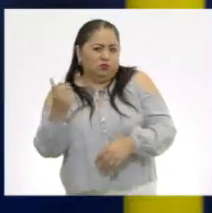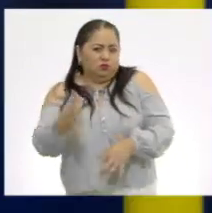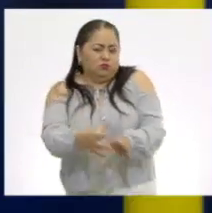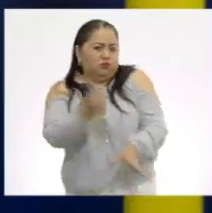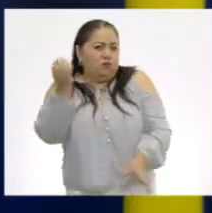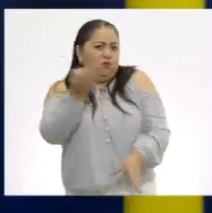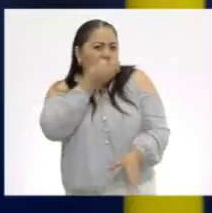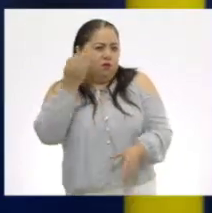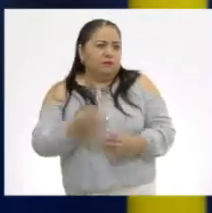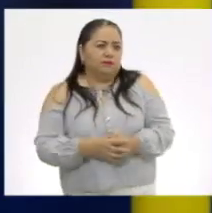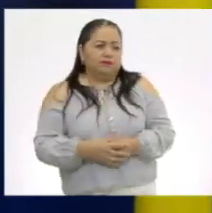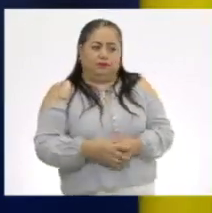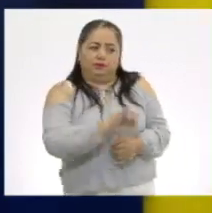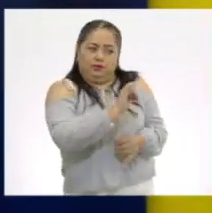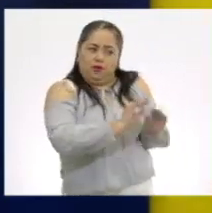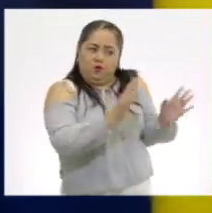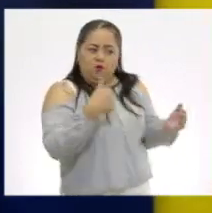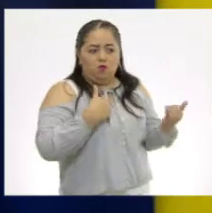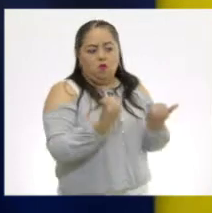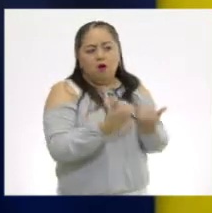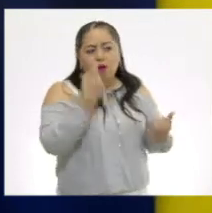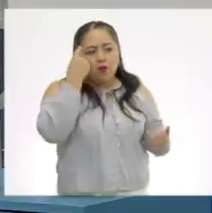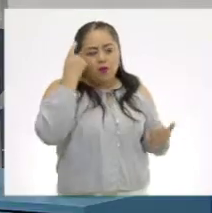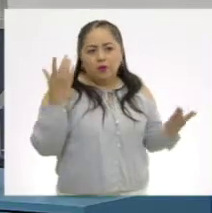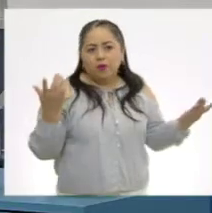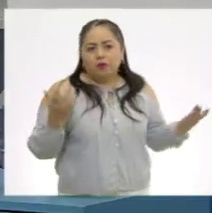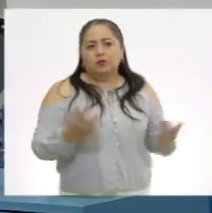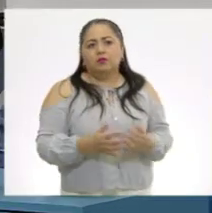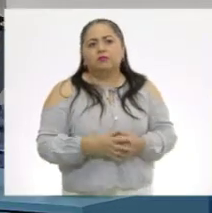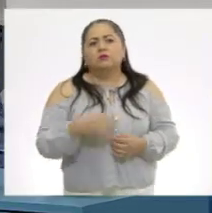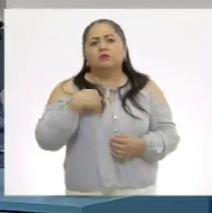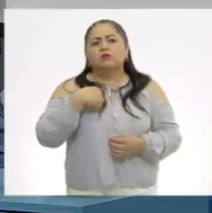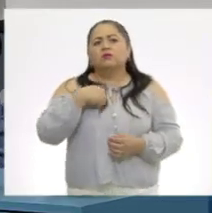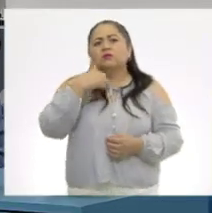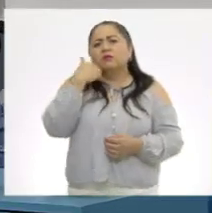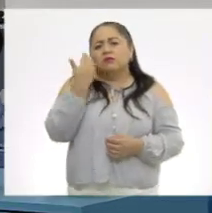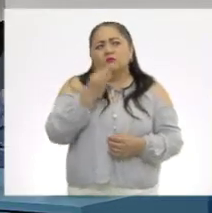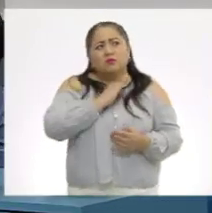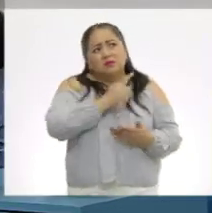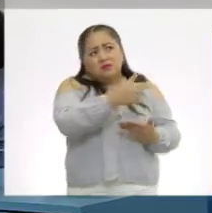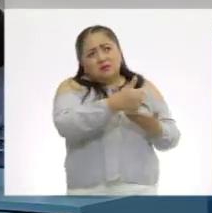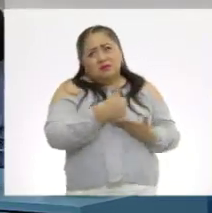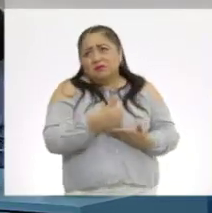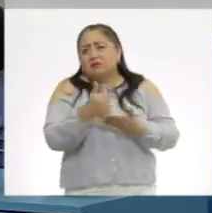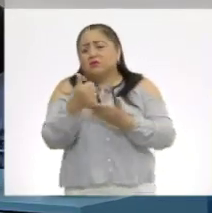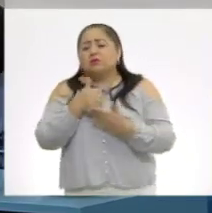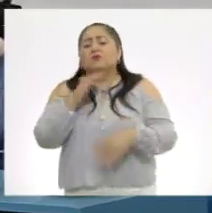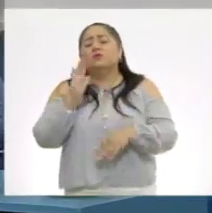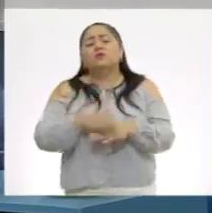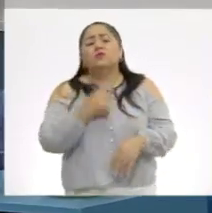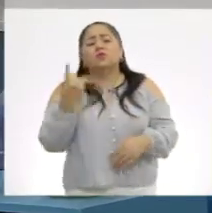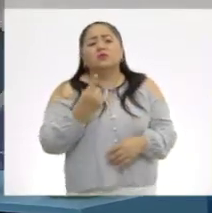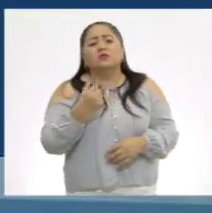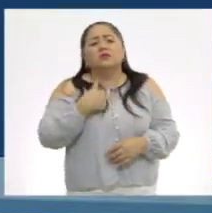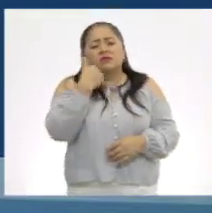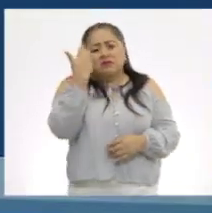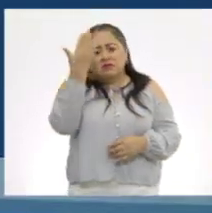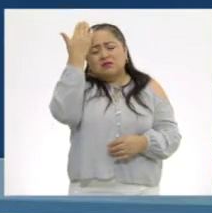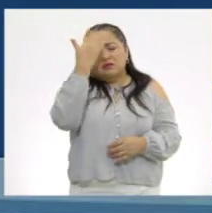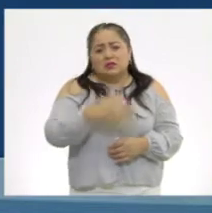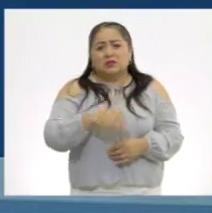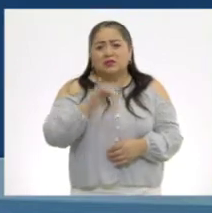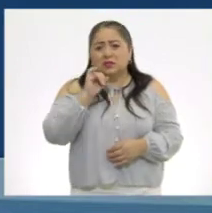Bueno, yo también estaría enojado, ¿eh? Ay, yo quiero ver si me pueden ayudar porque quiero saber